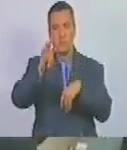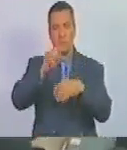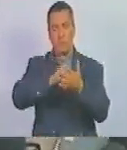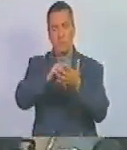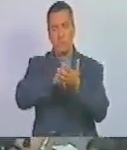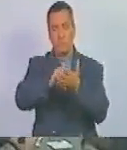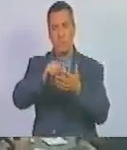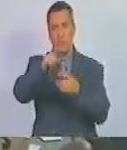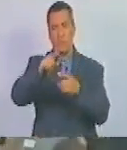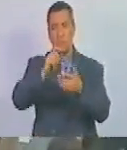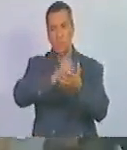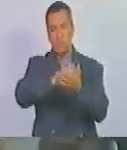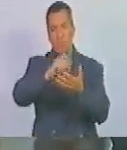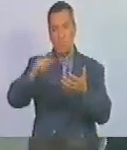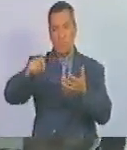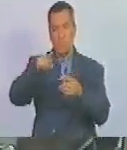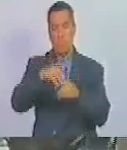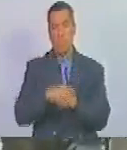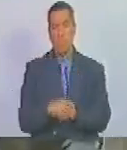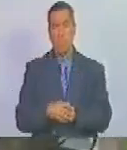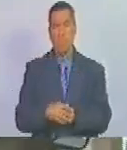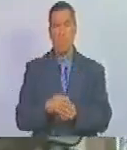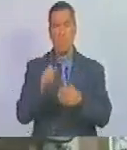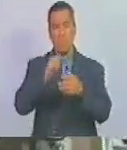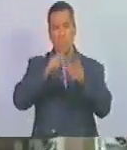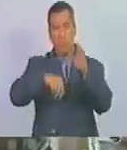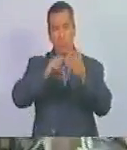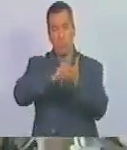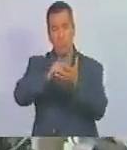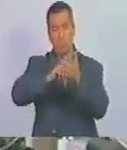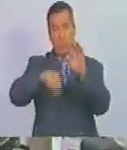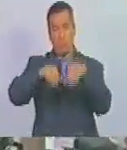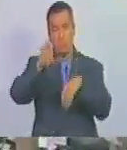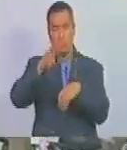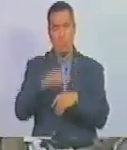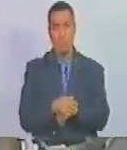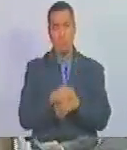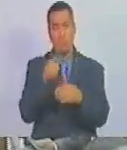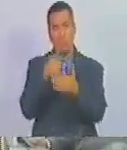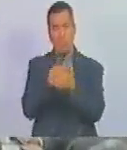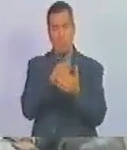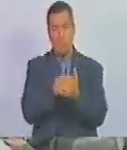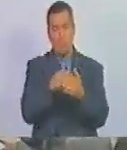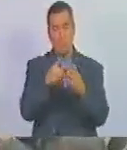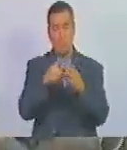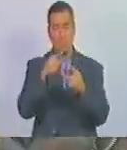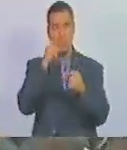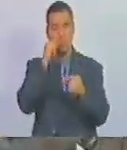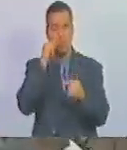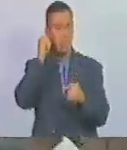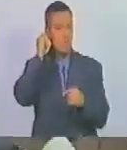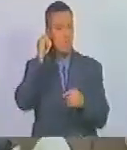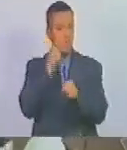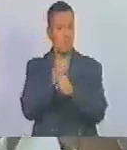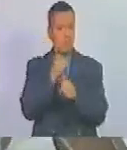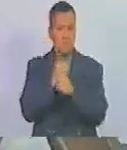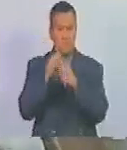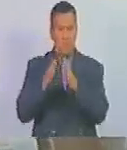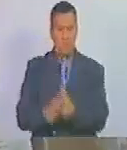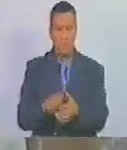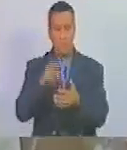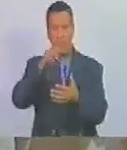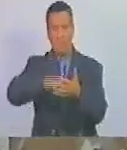el cual queda redactado en los siguientes términos artículo 14 el salario de las trabajadoras y los